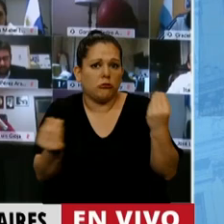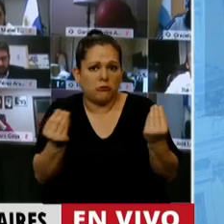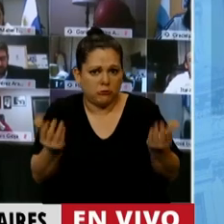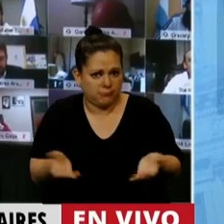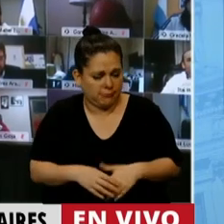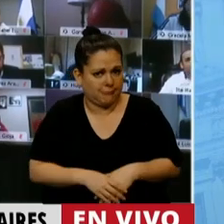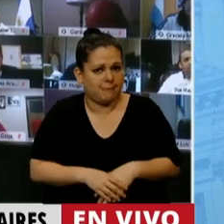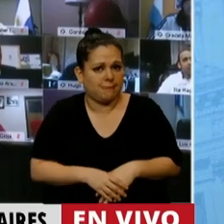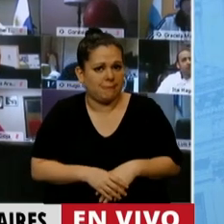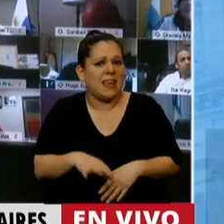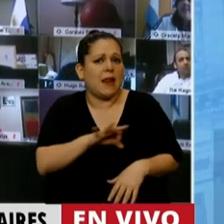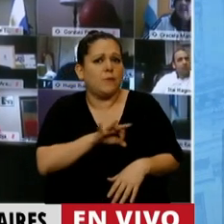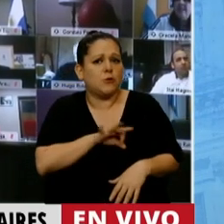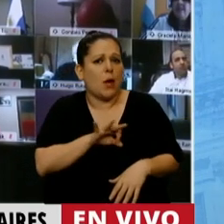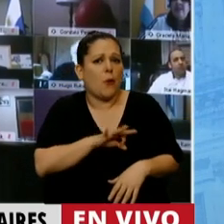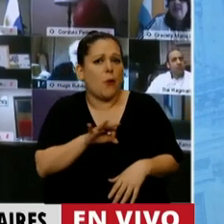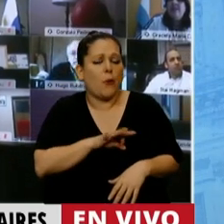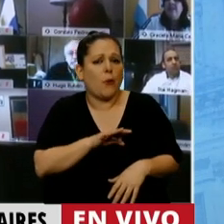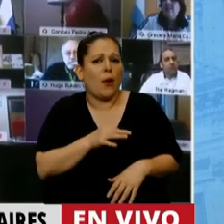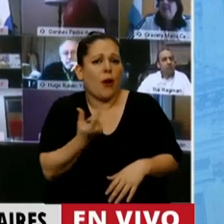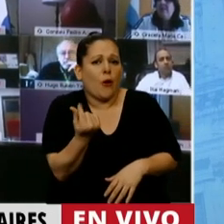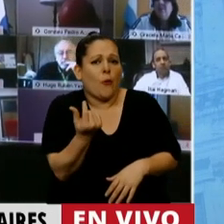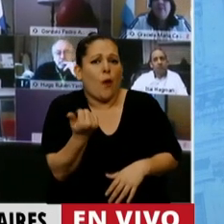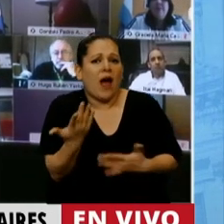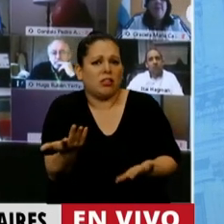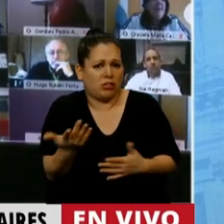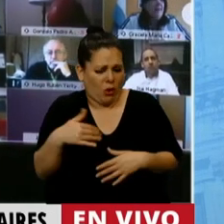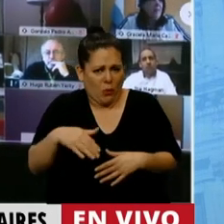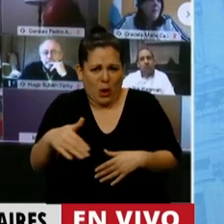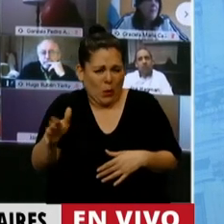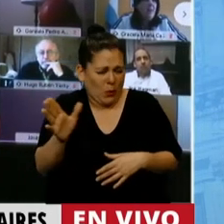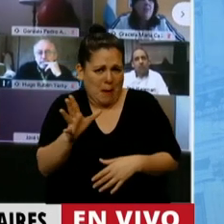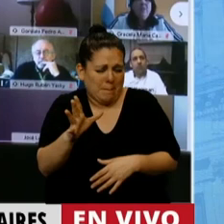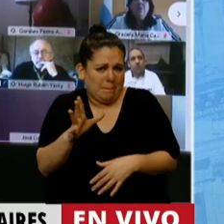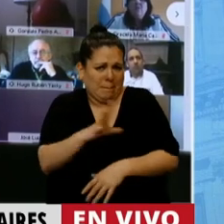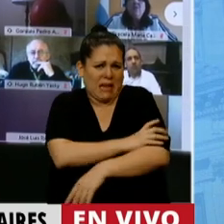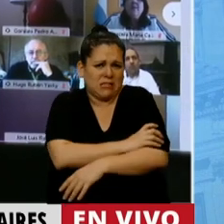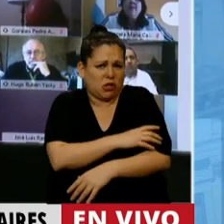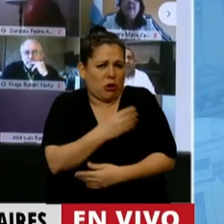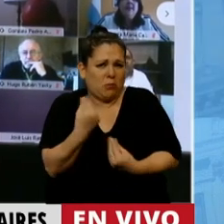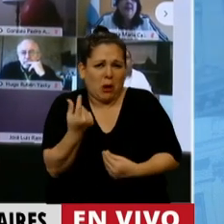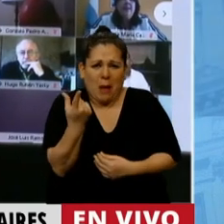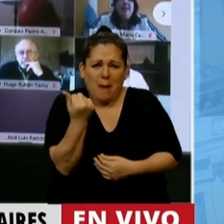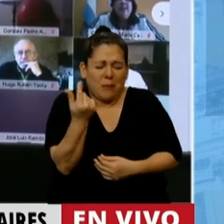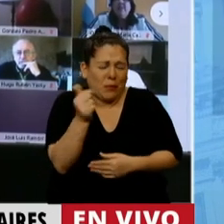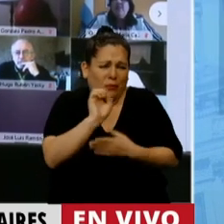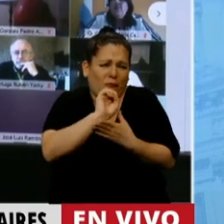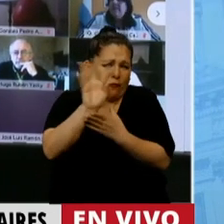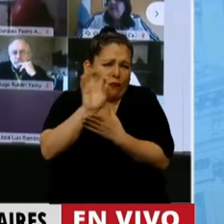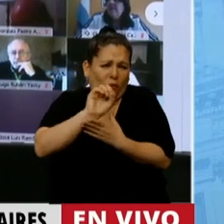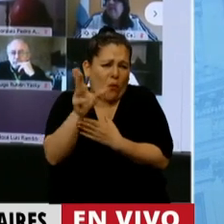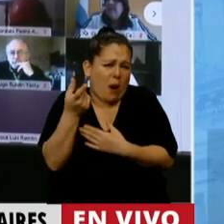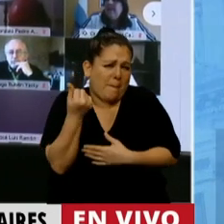va a ser la magnitud al que va a llegar esta enorme presión luego de la fuga de capitales fenomenal